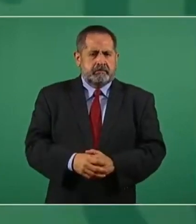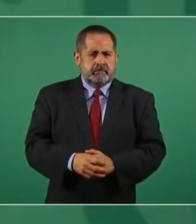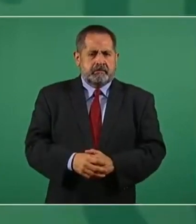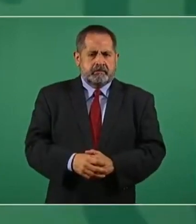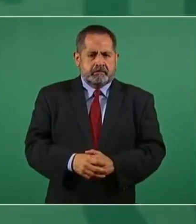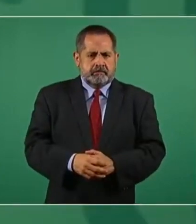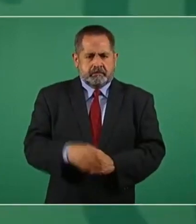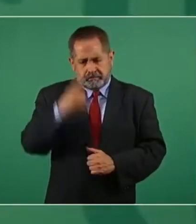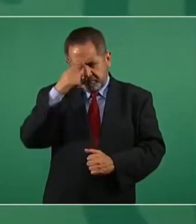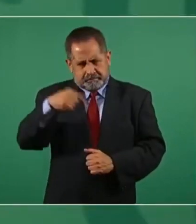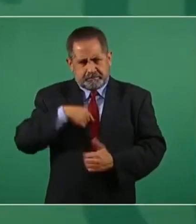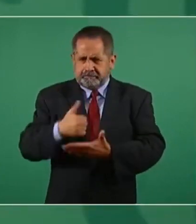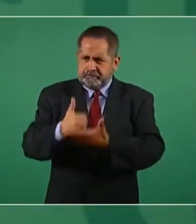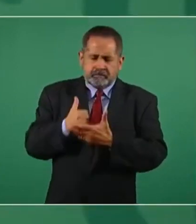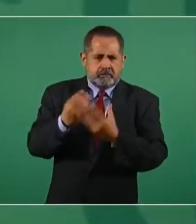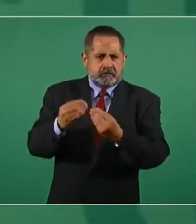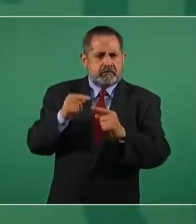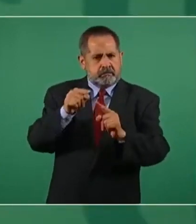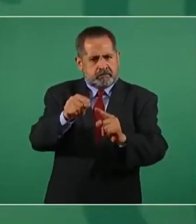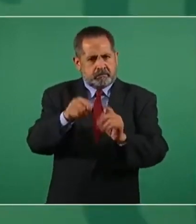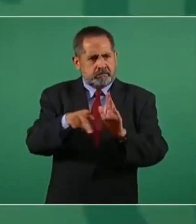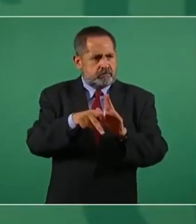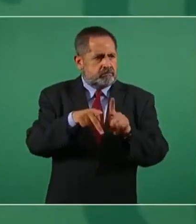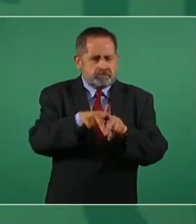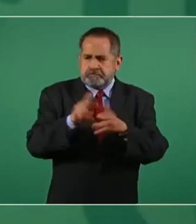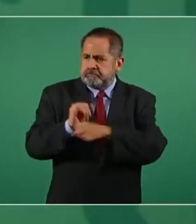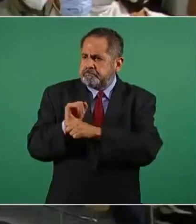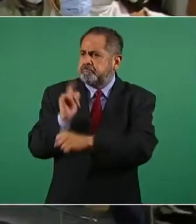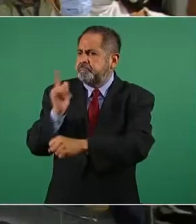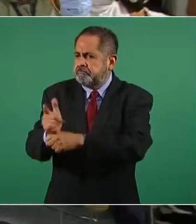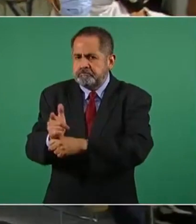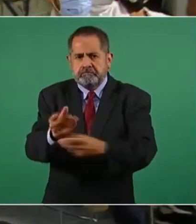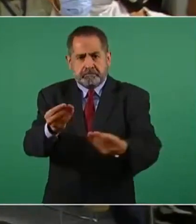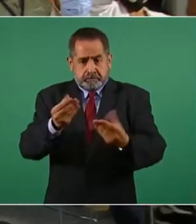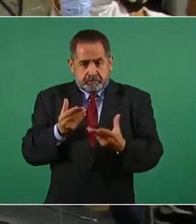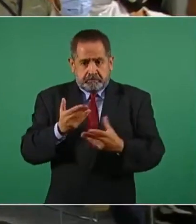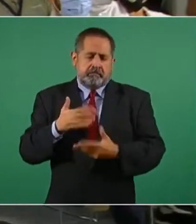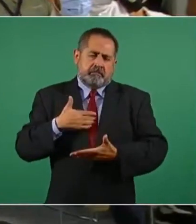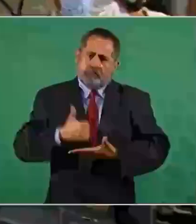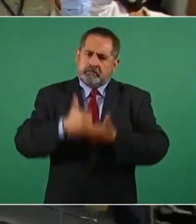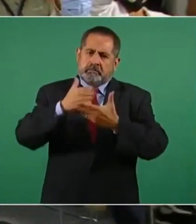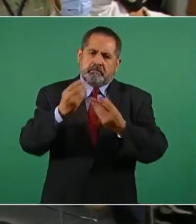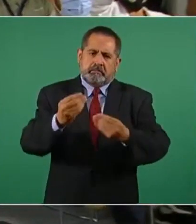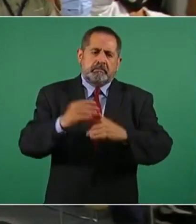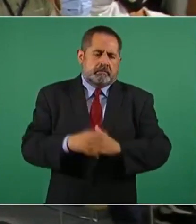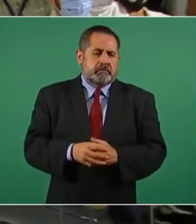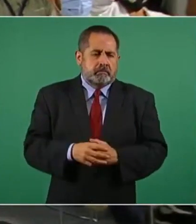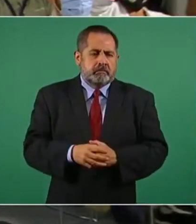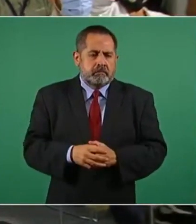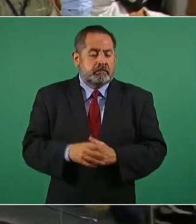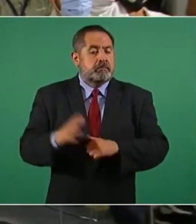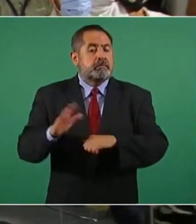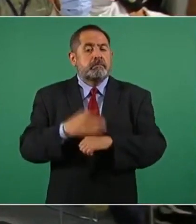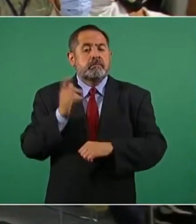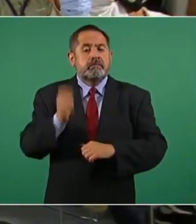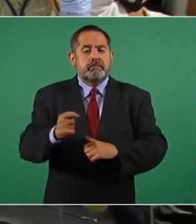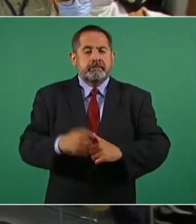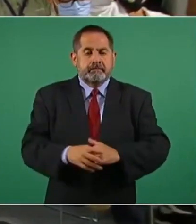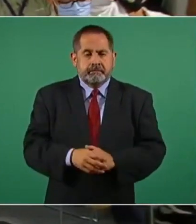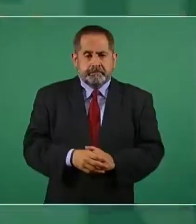A mí me ayuda mucho, porque el poder,